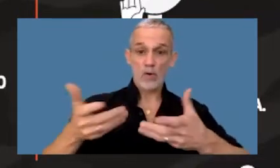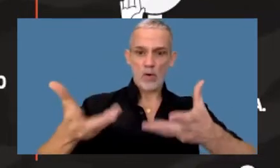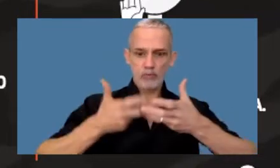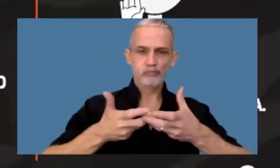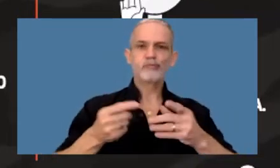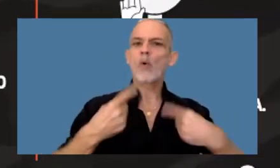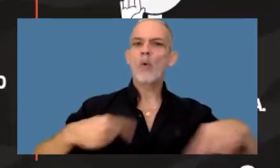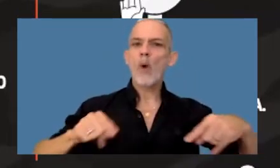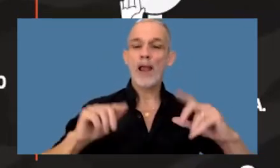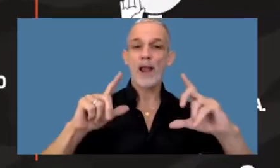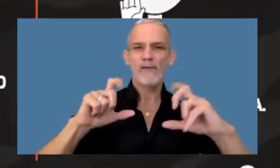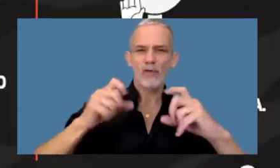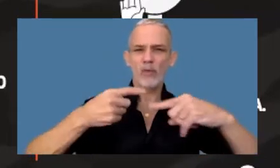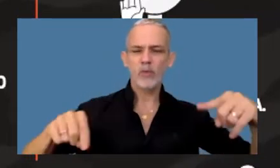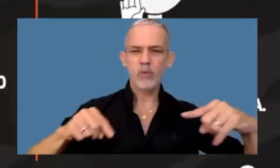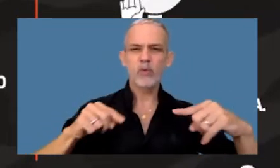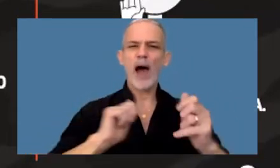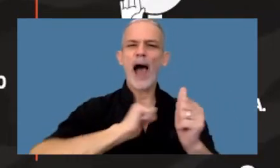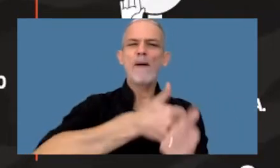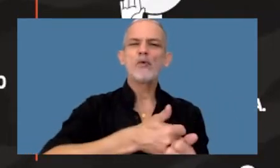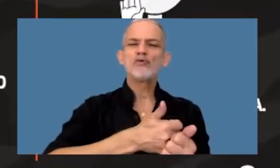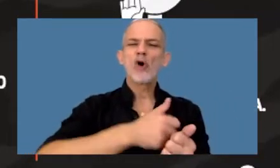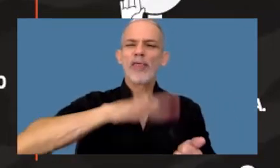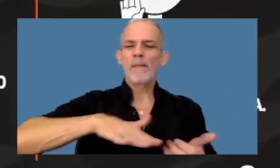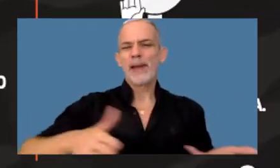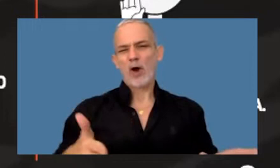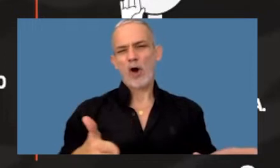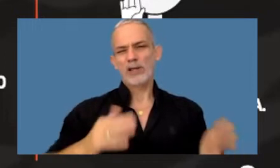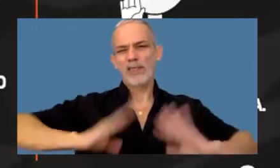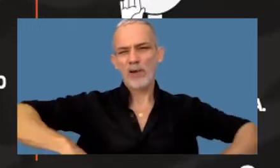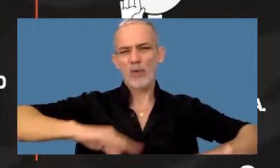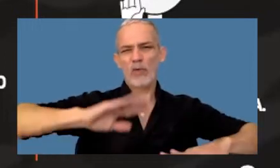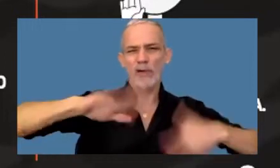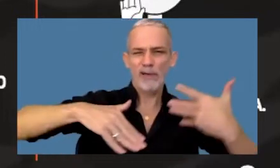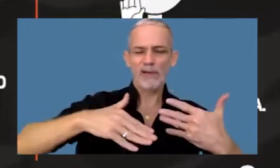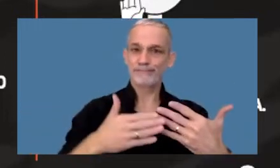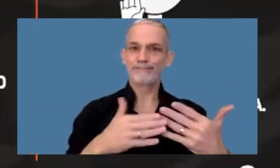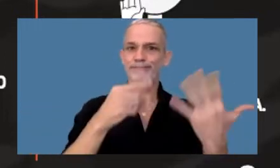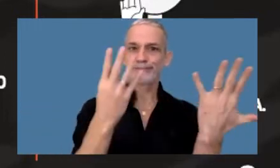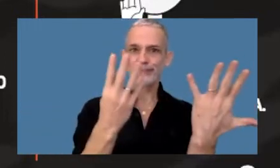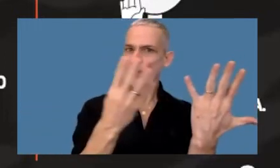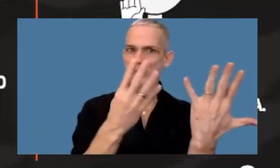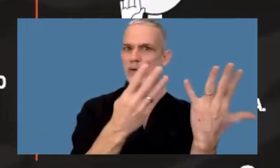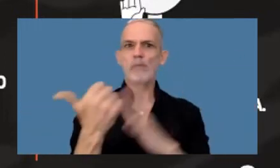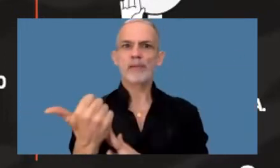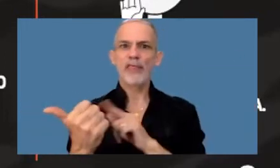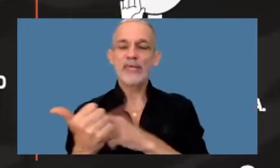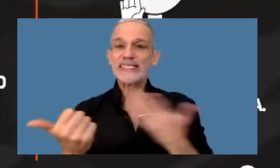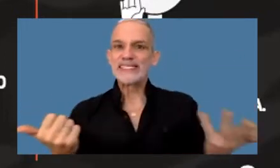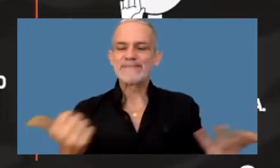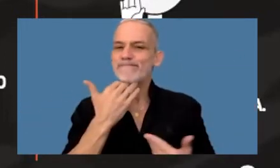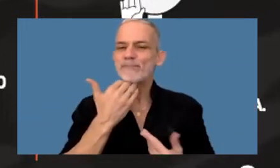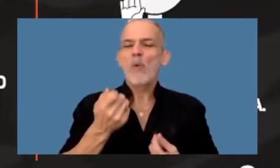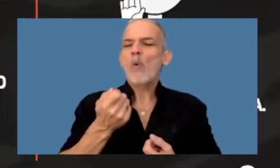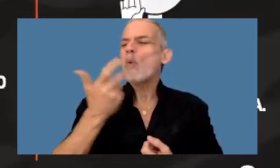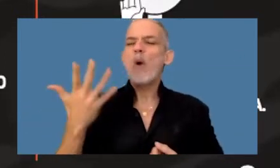comercializar contenido de abuso de menor que lamentablemente a diferencia del resto no podemos dimensionar